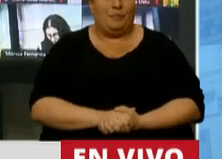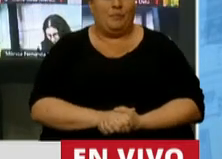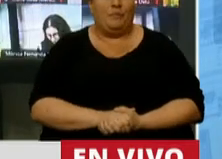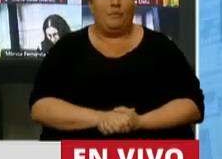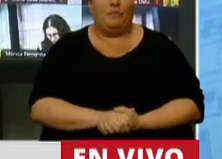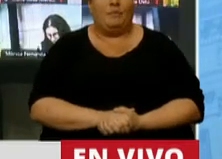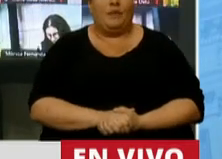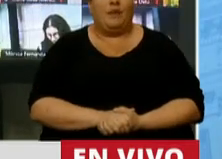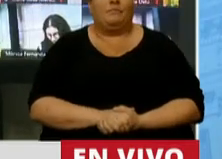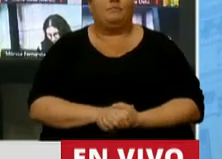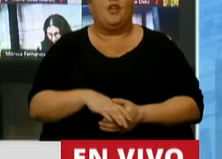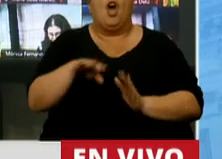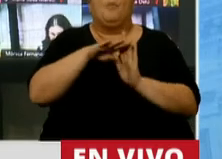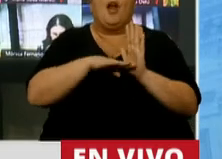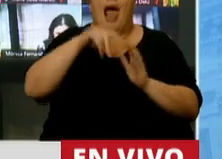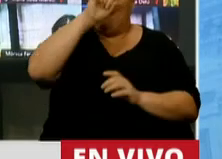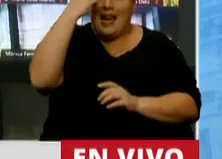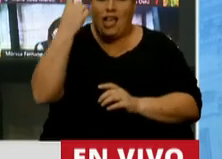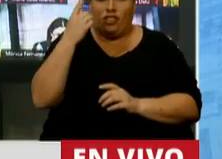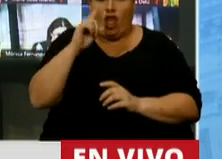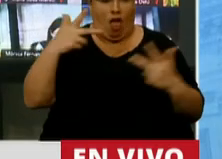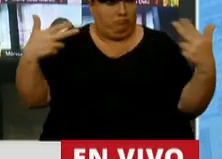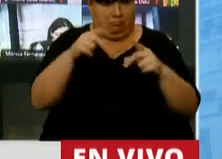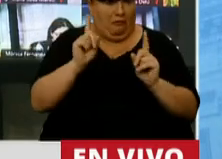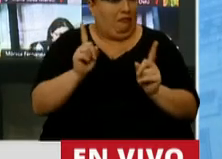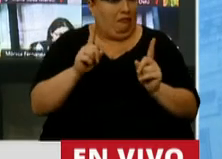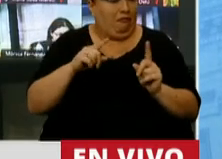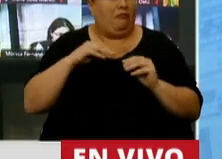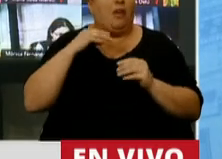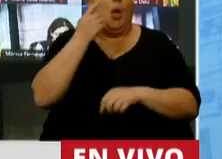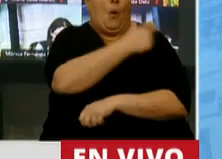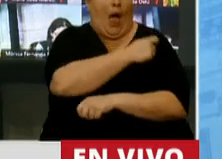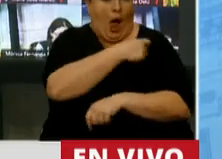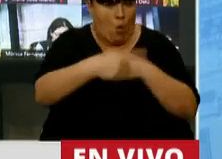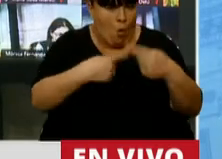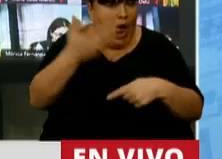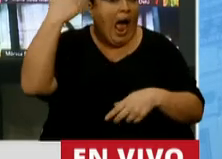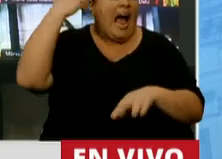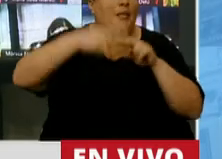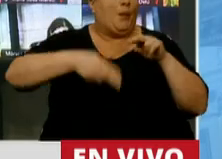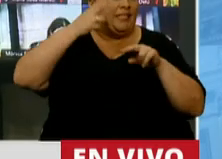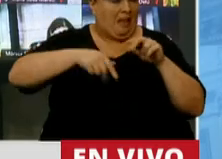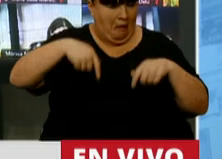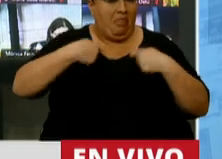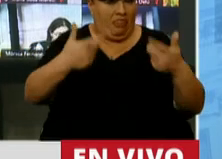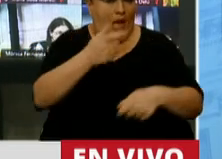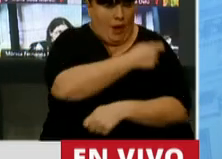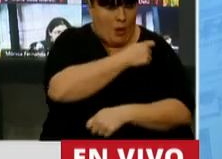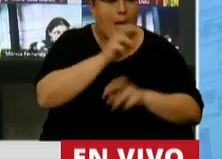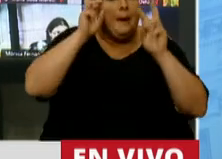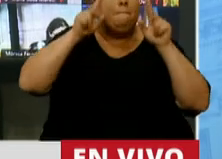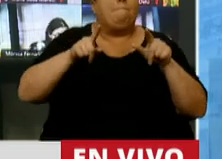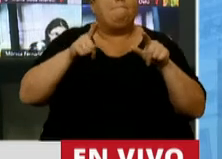Los programas nacionales no se han cortado. Seguimos teniendo las vacunas que antes se vencían. El